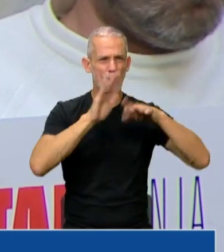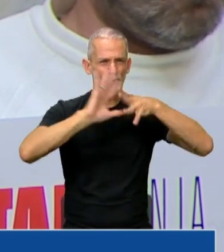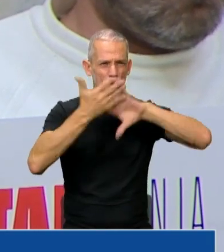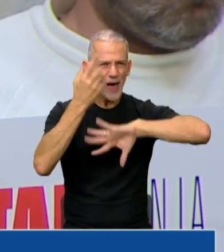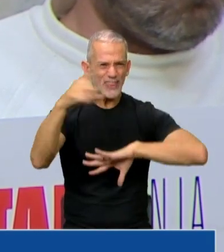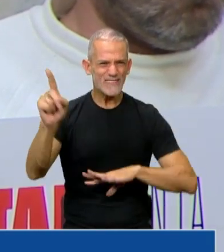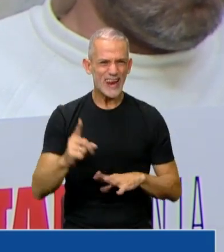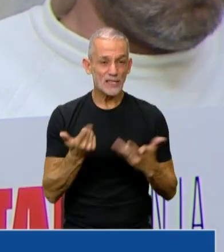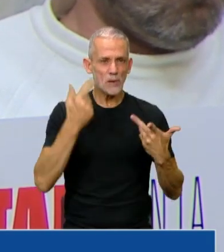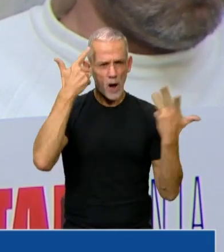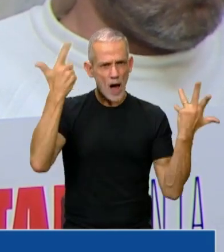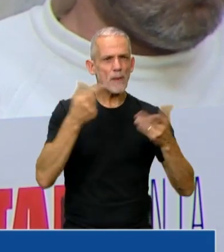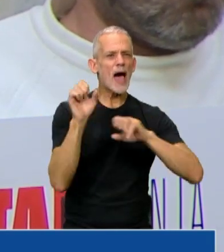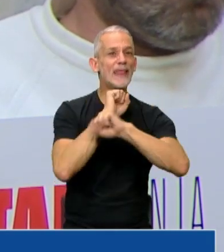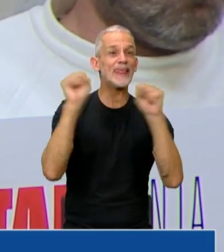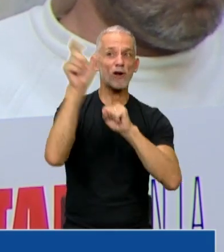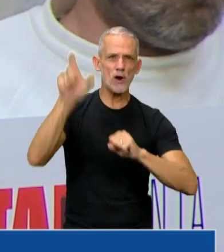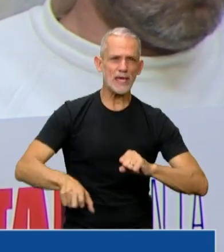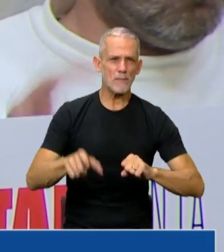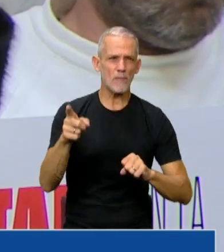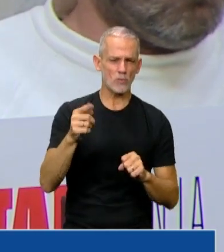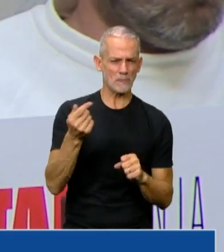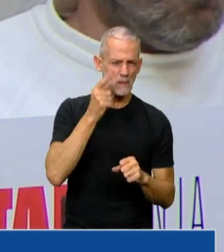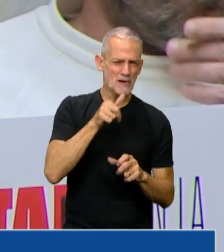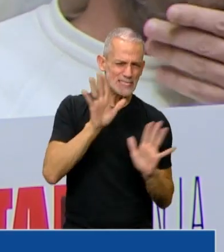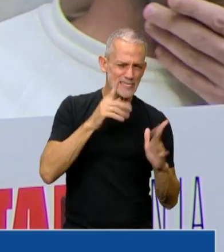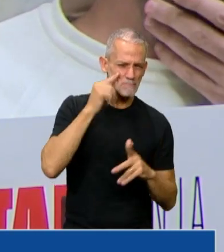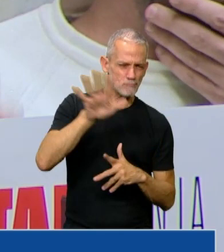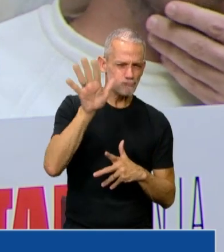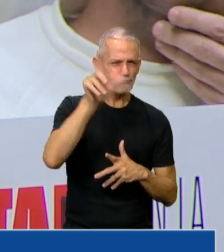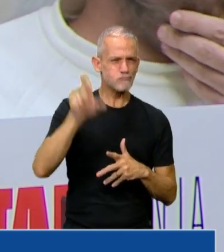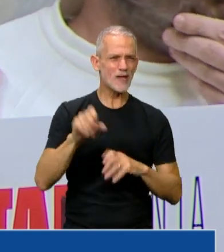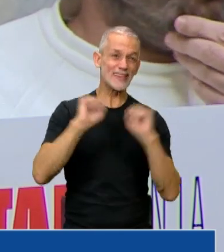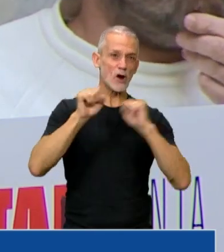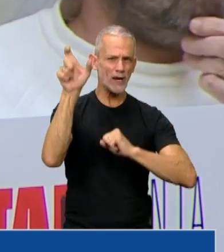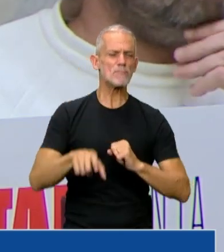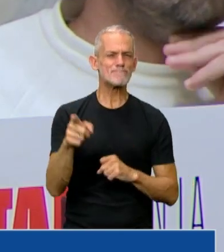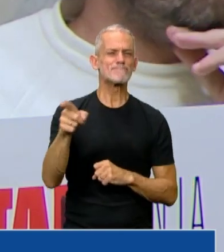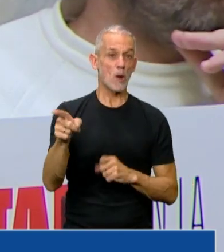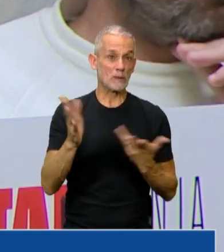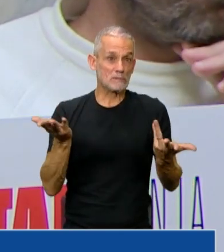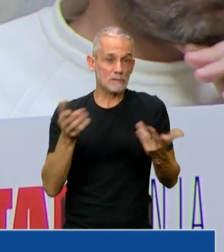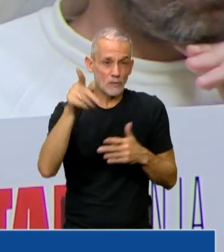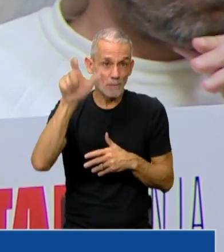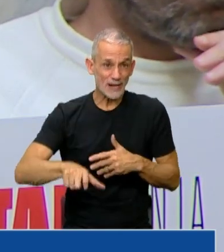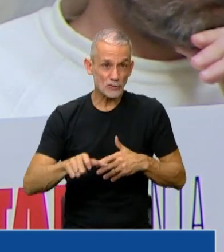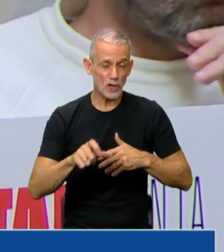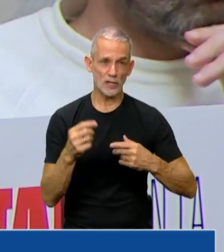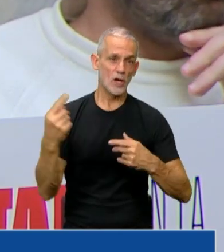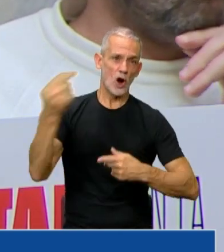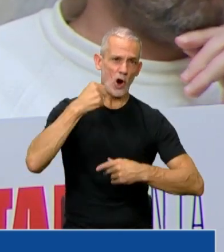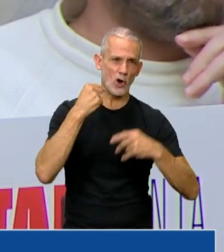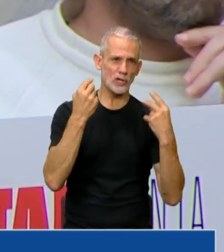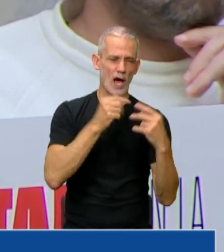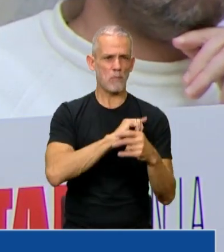acusación y la presunción de terrorismo, como ya dijimos, es utilizado contra aquellos que se enfrentan a los